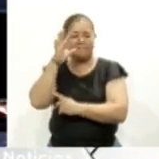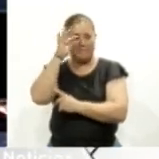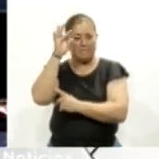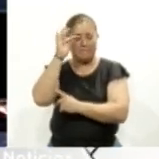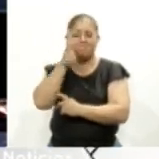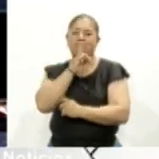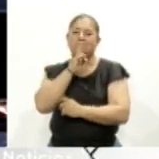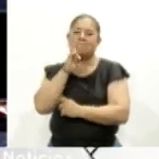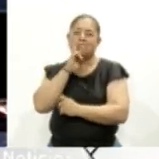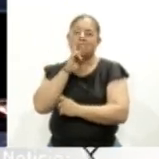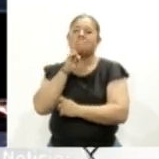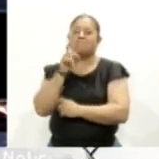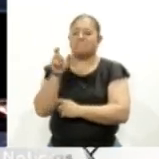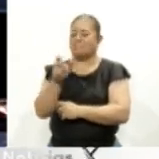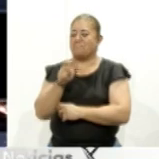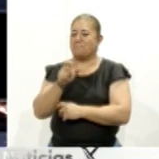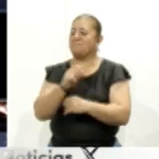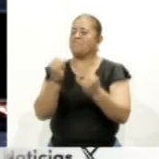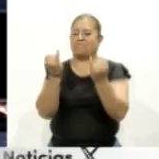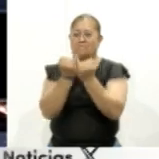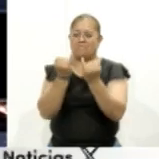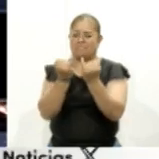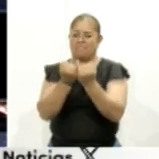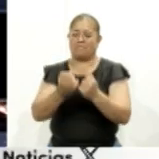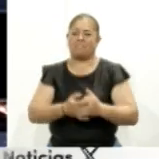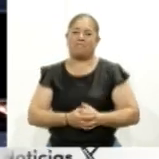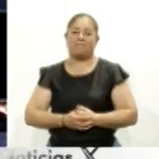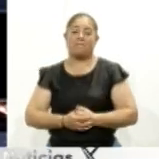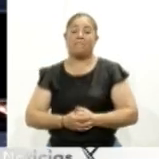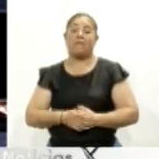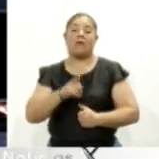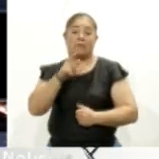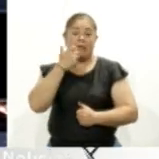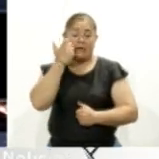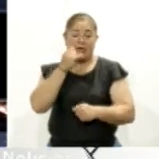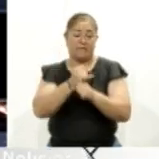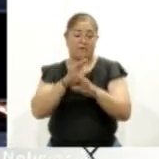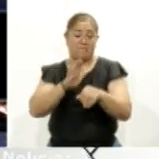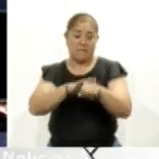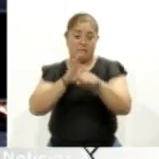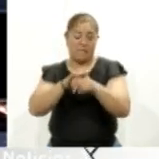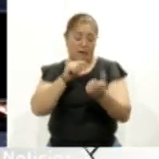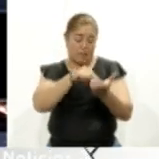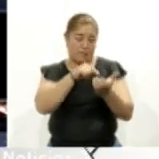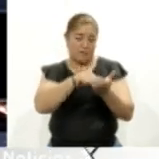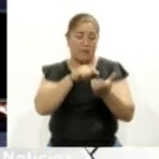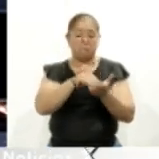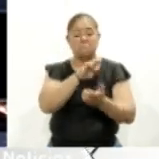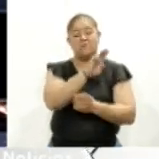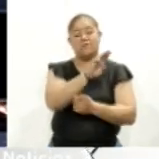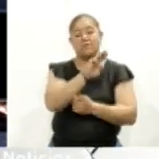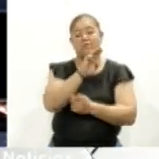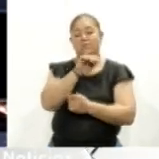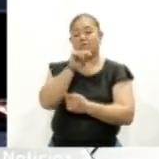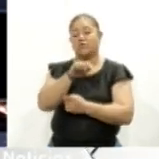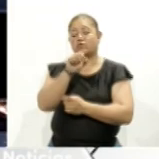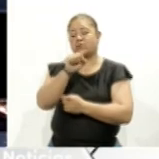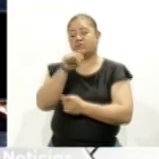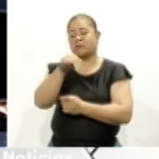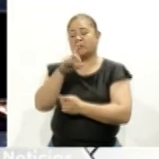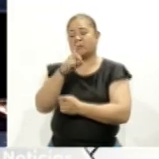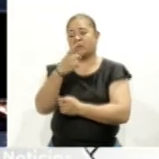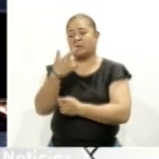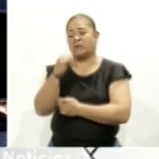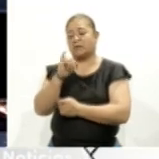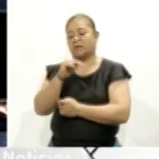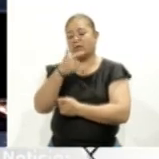como Coracyt Noticias, al igual que en la red X, y si usted quiere tener a la mano o consultar esa información que le hemos presentado, también